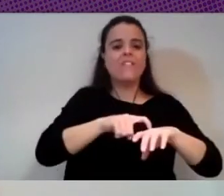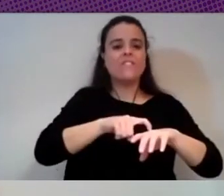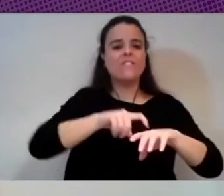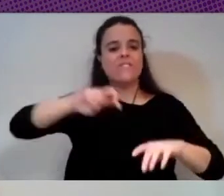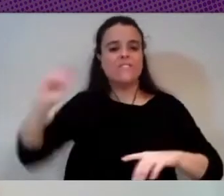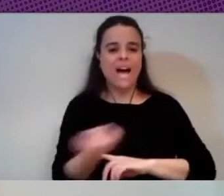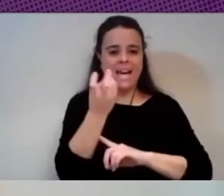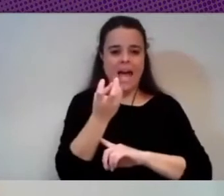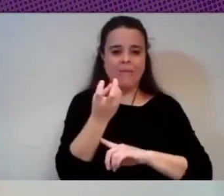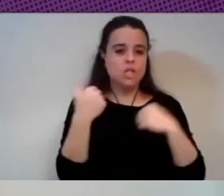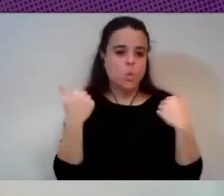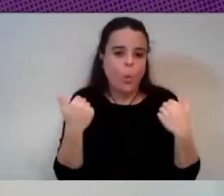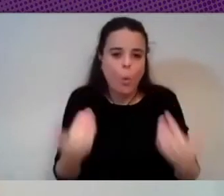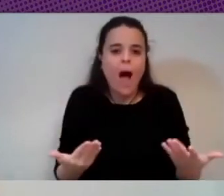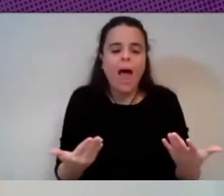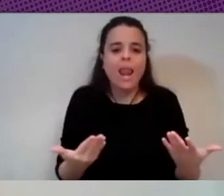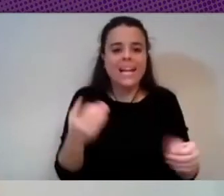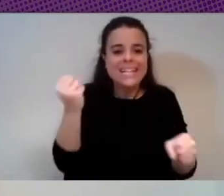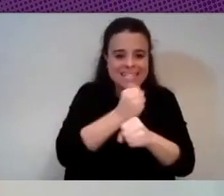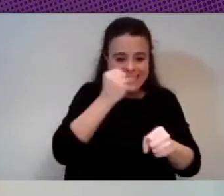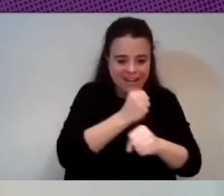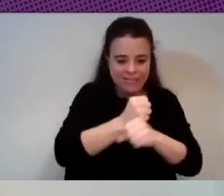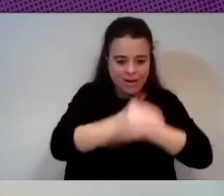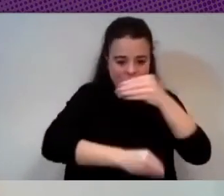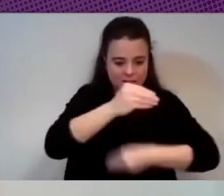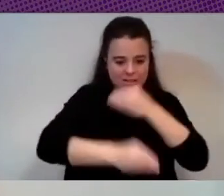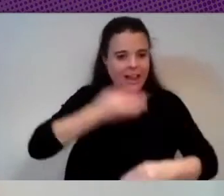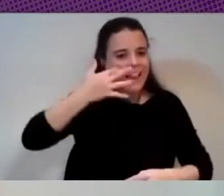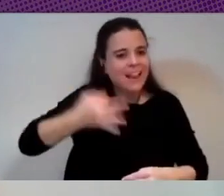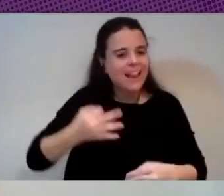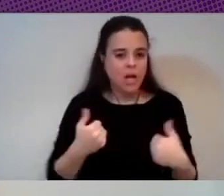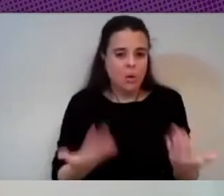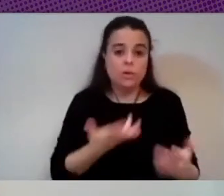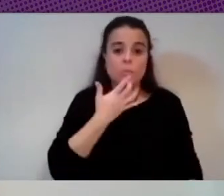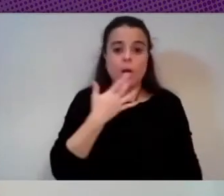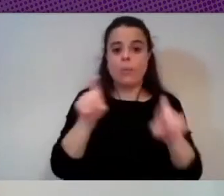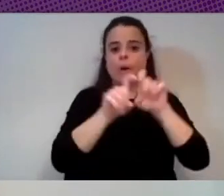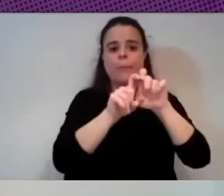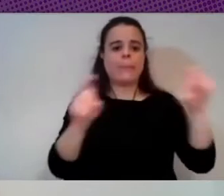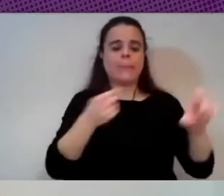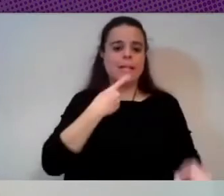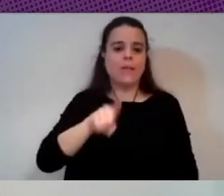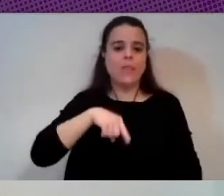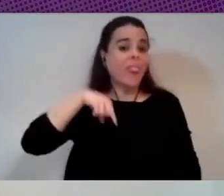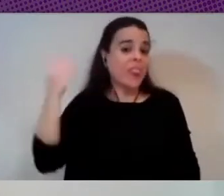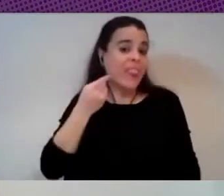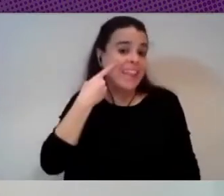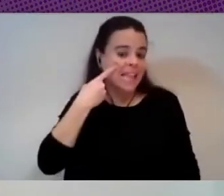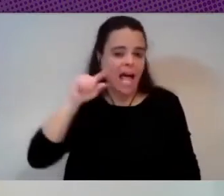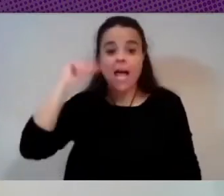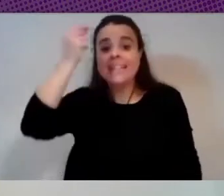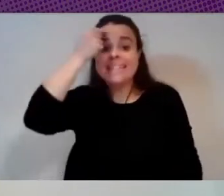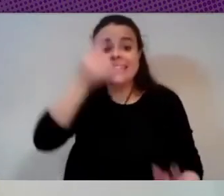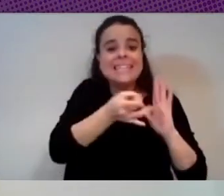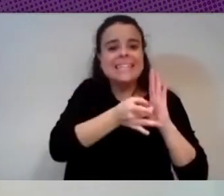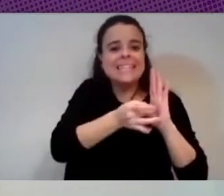optimizando cuál es la tarea que se resuelve realmente entonces por ejemplo cuando una empresa dice que detecta talento cuando tú lees